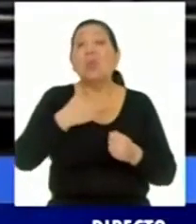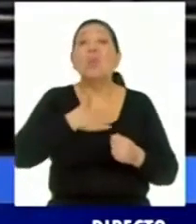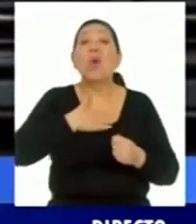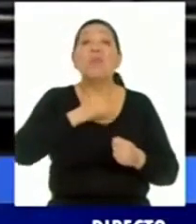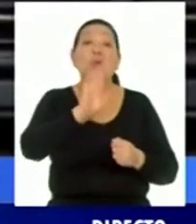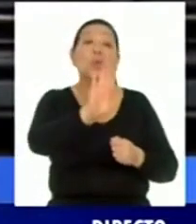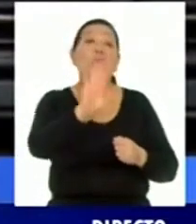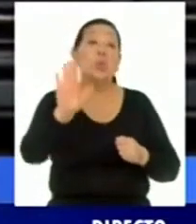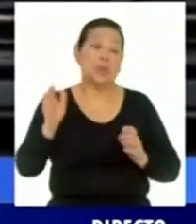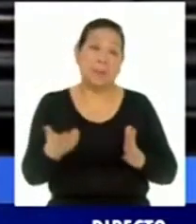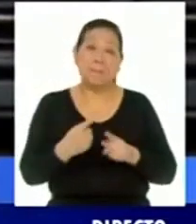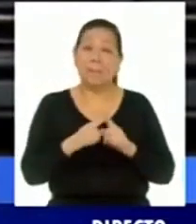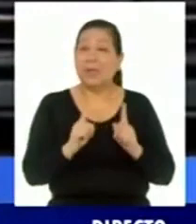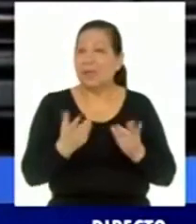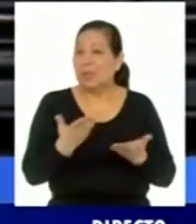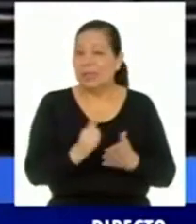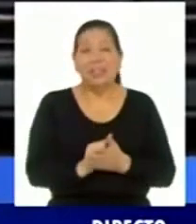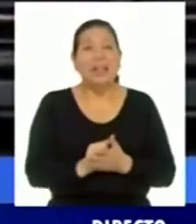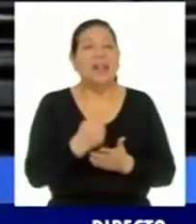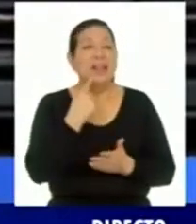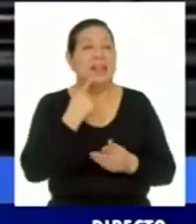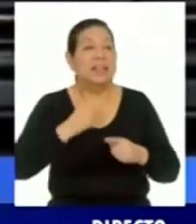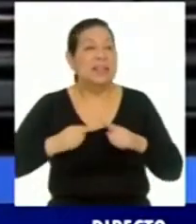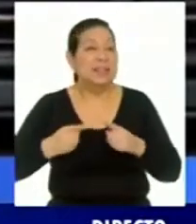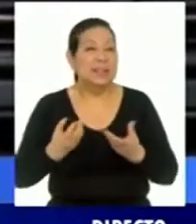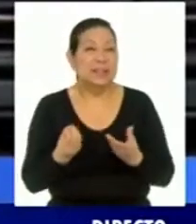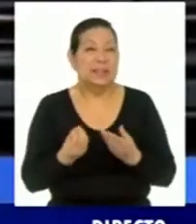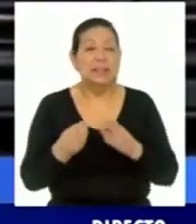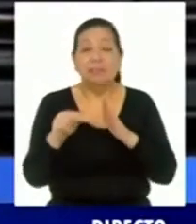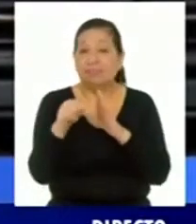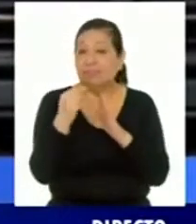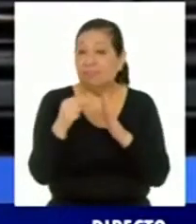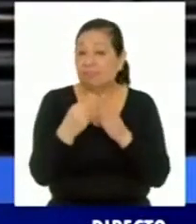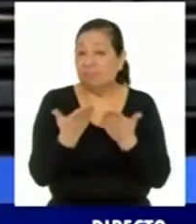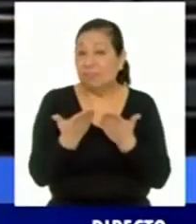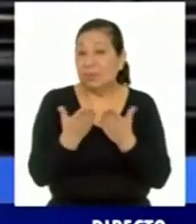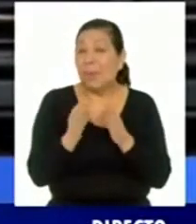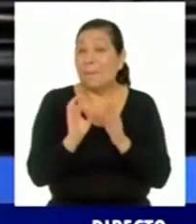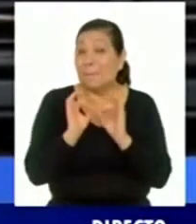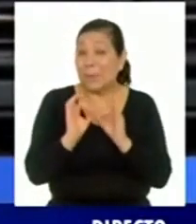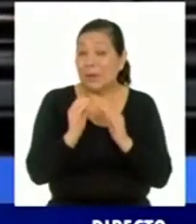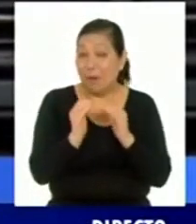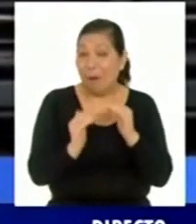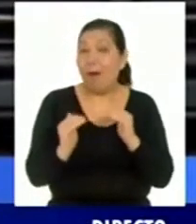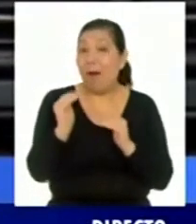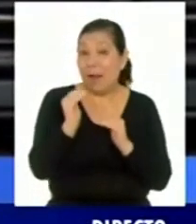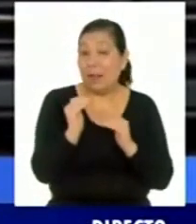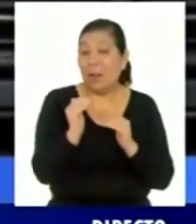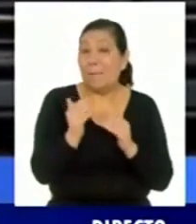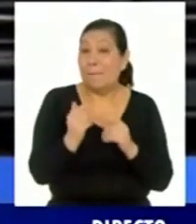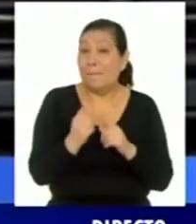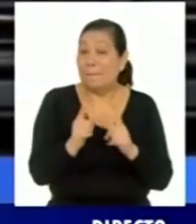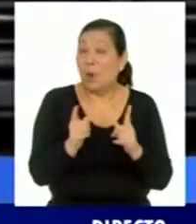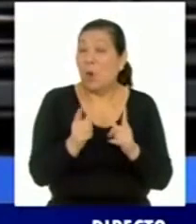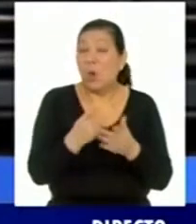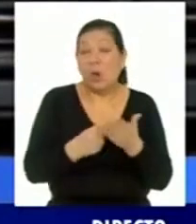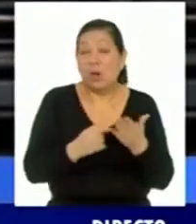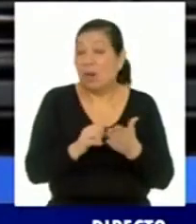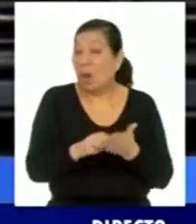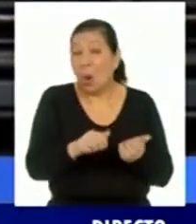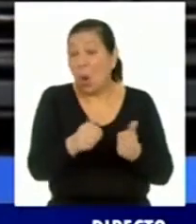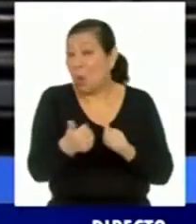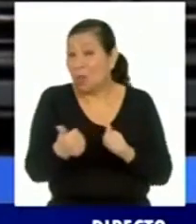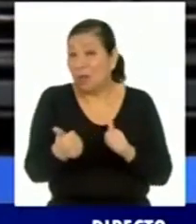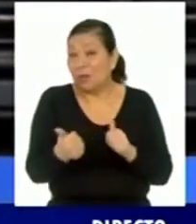Estas medidas son dirigidas a los niveles de riesgo alto. Por lo demás,